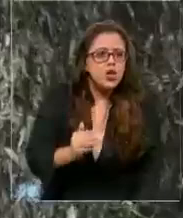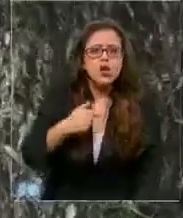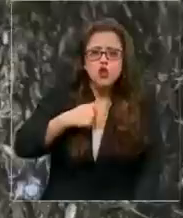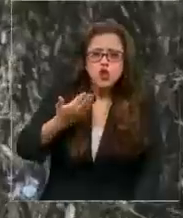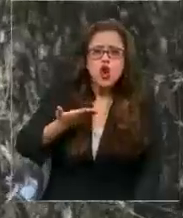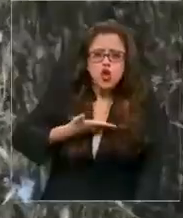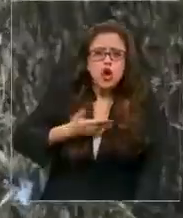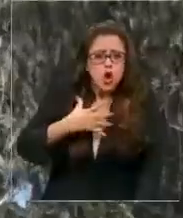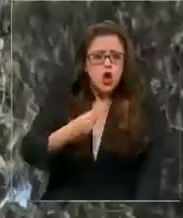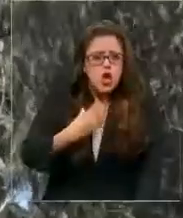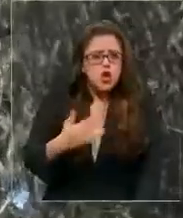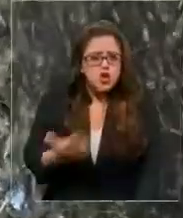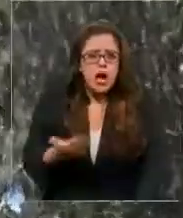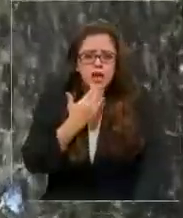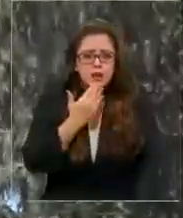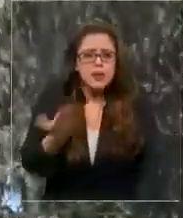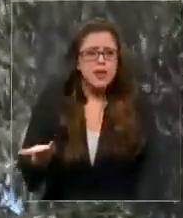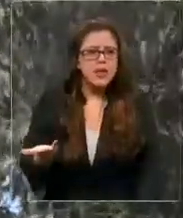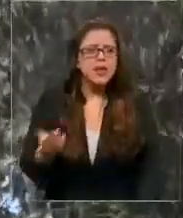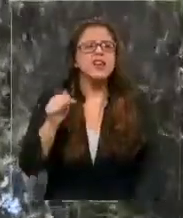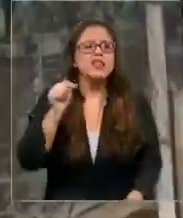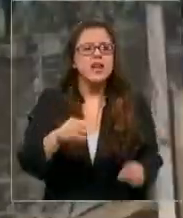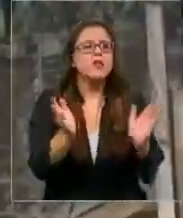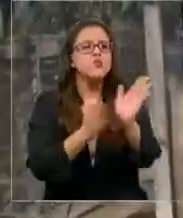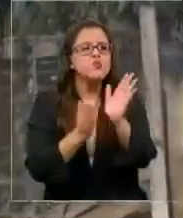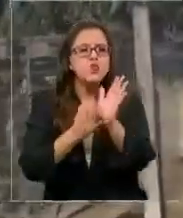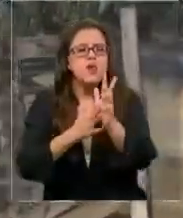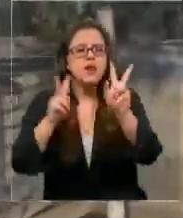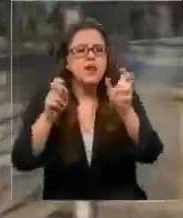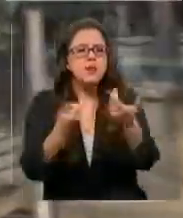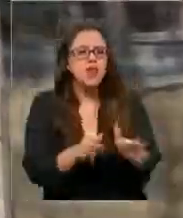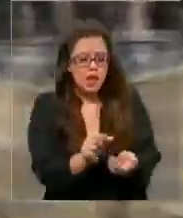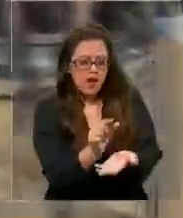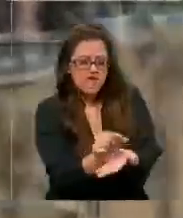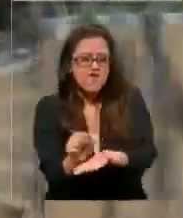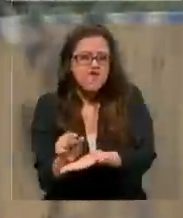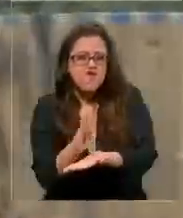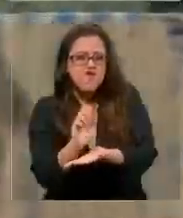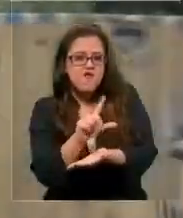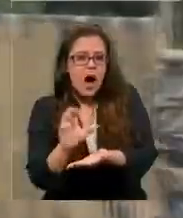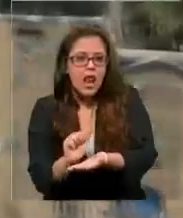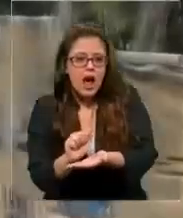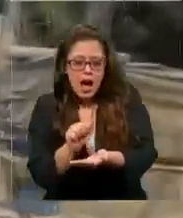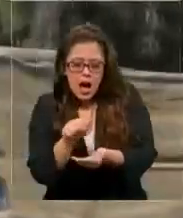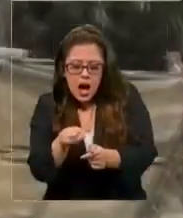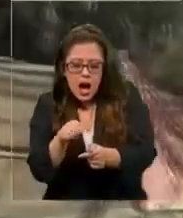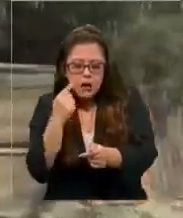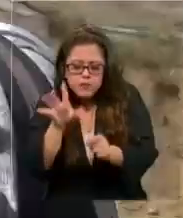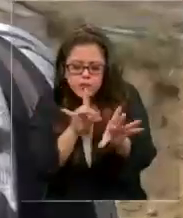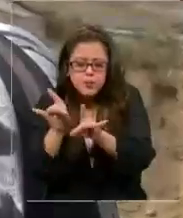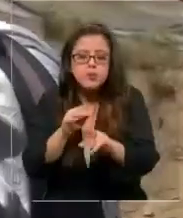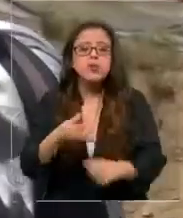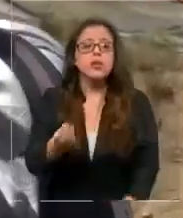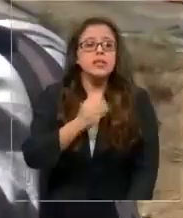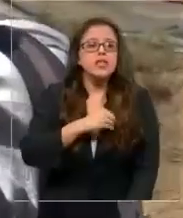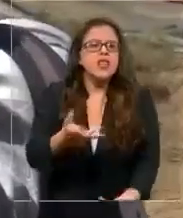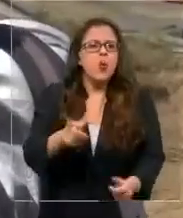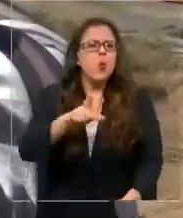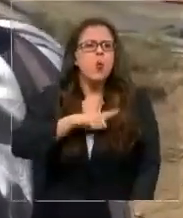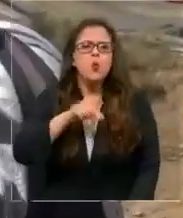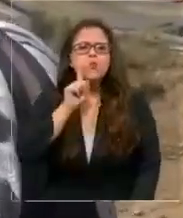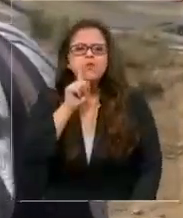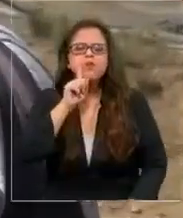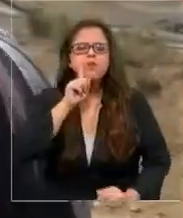Un relato lejano a lo que mostró la evidencia balística en la casa de las víctimas. Triste, porque qué culpa tienen los niños aquí